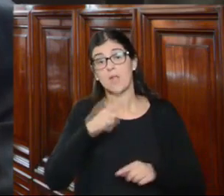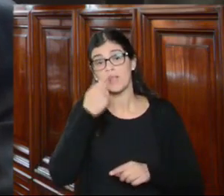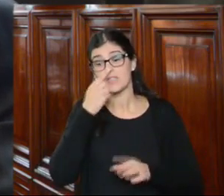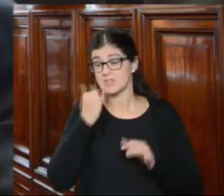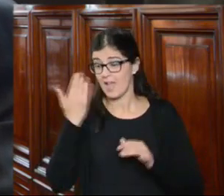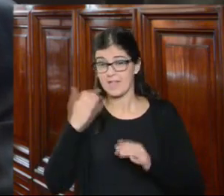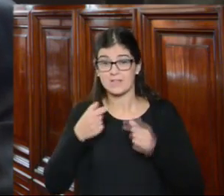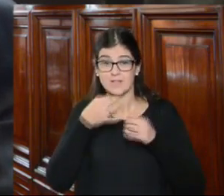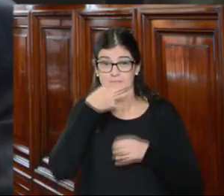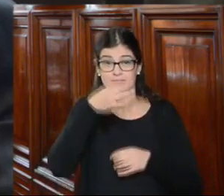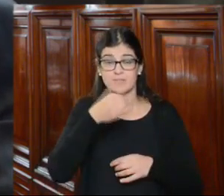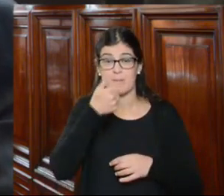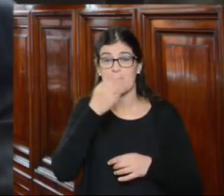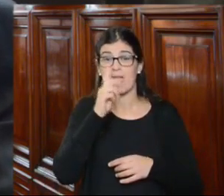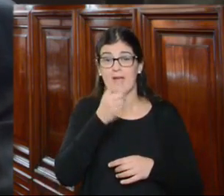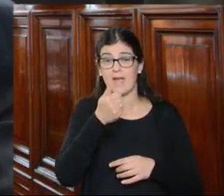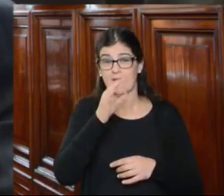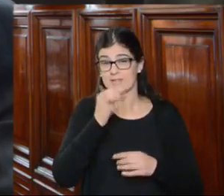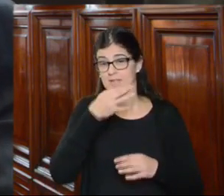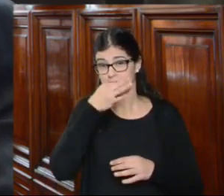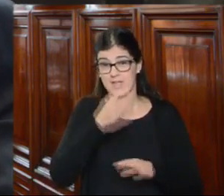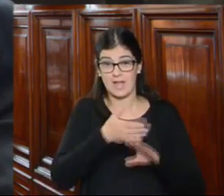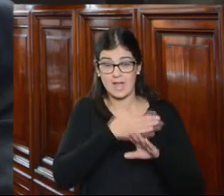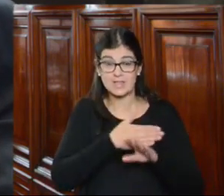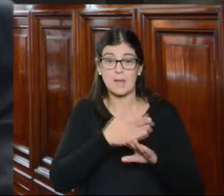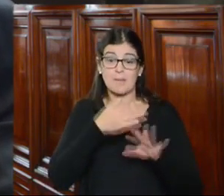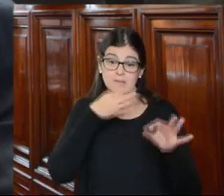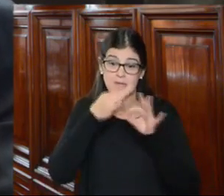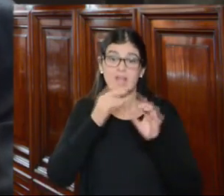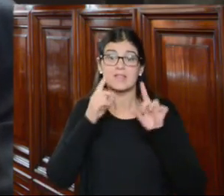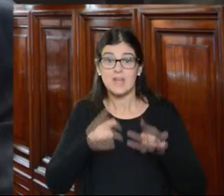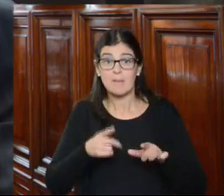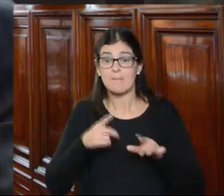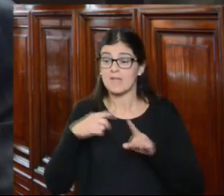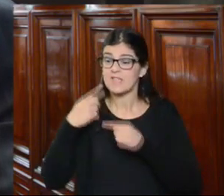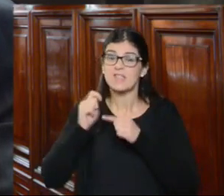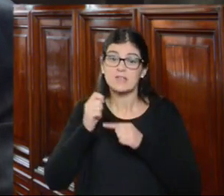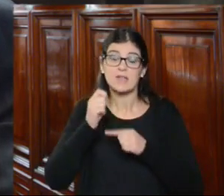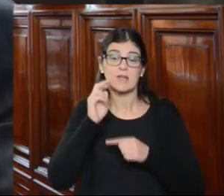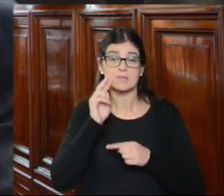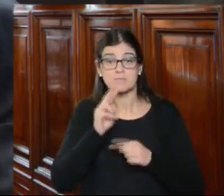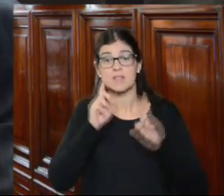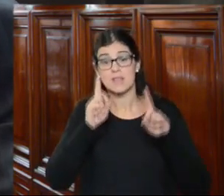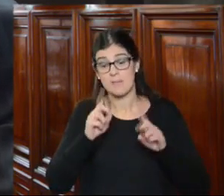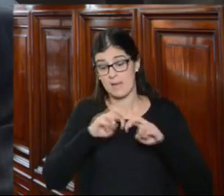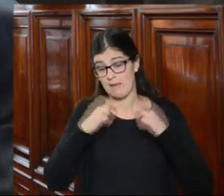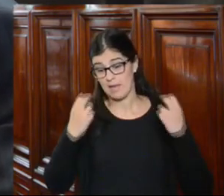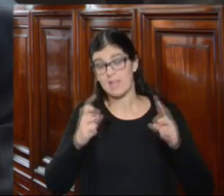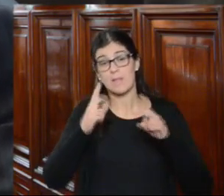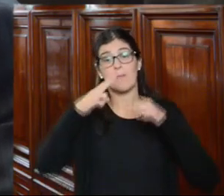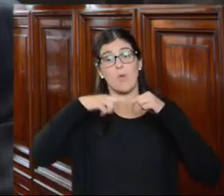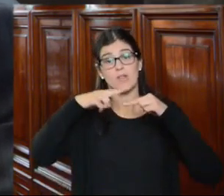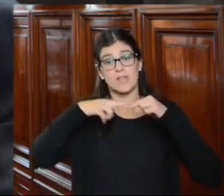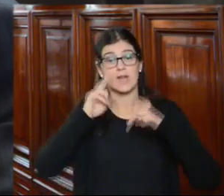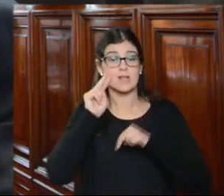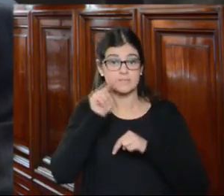comisionado Vargas para ilustrarnos y aquí a quienes también siguen estas audiencias no solo estando aquí presentes sino por internet